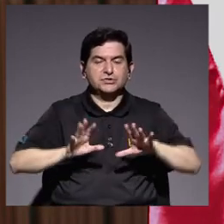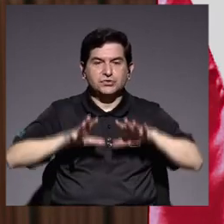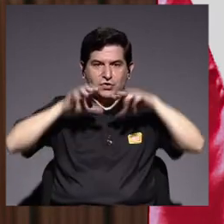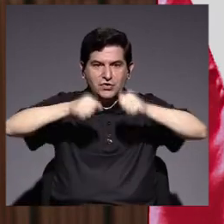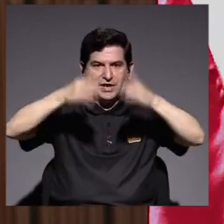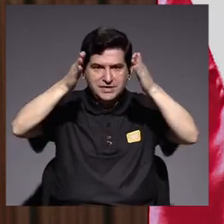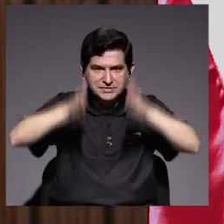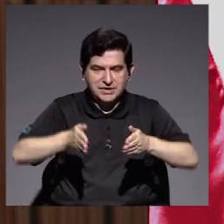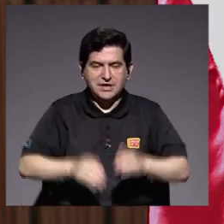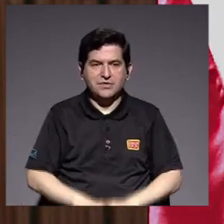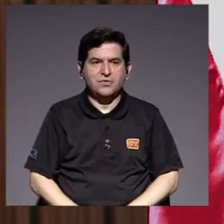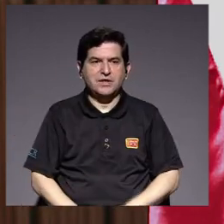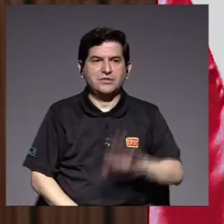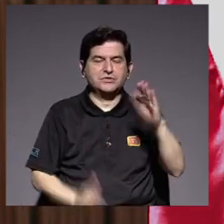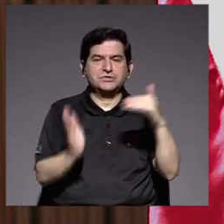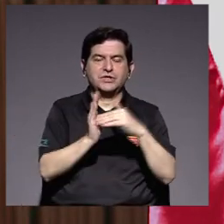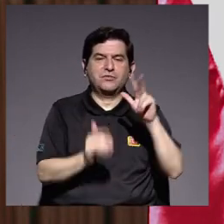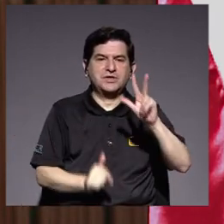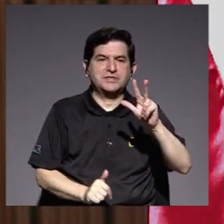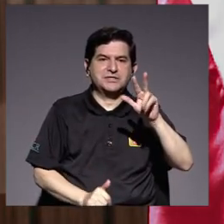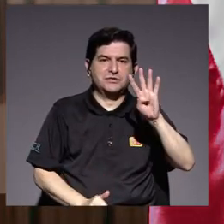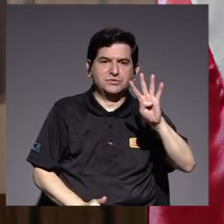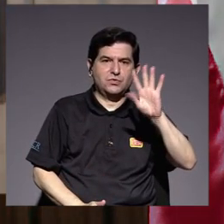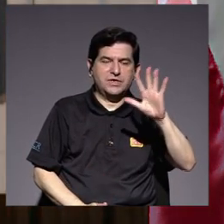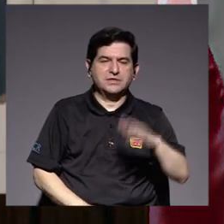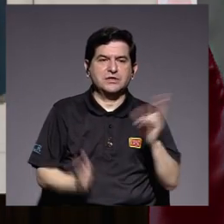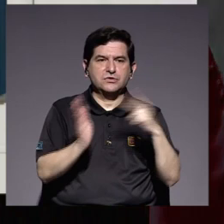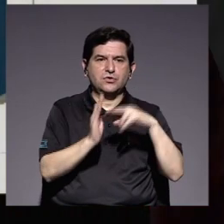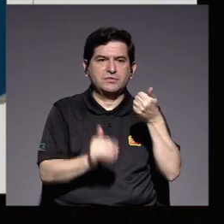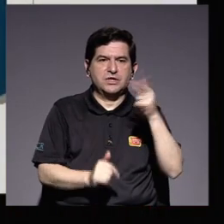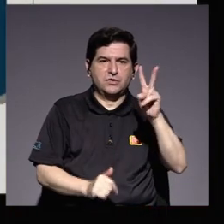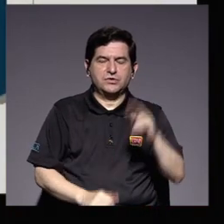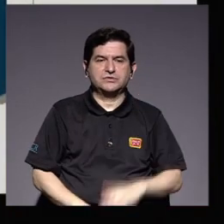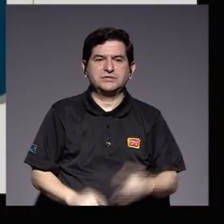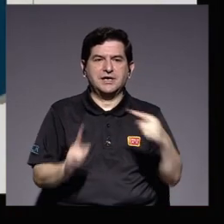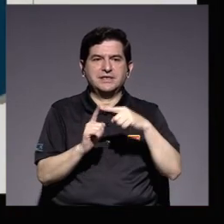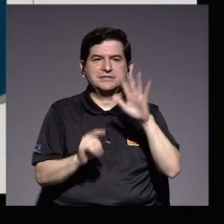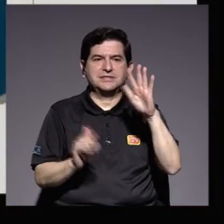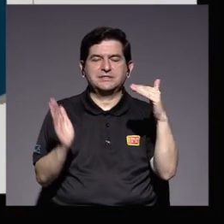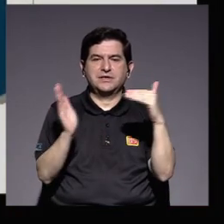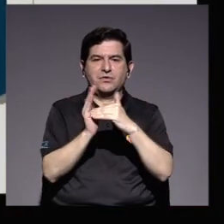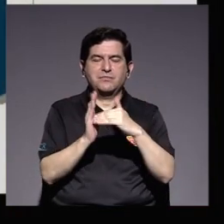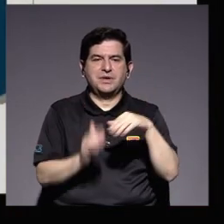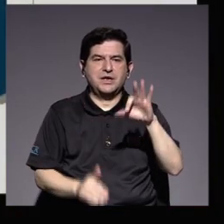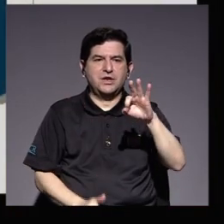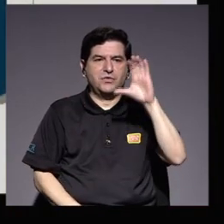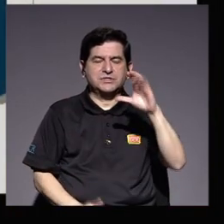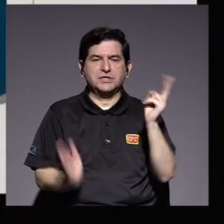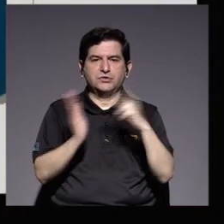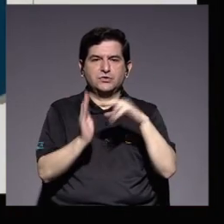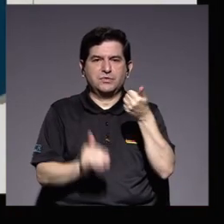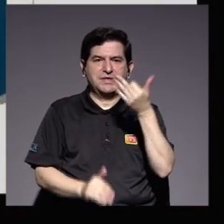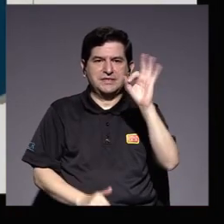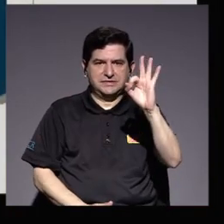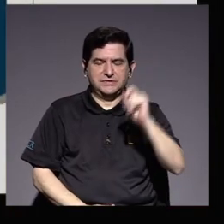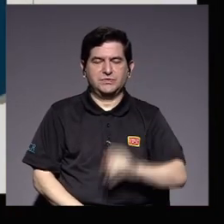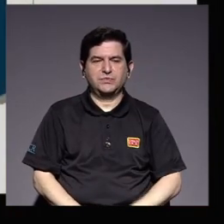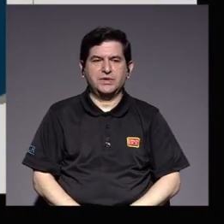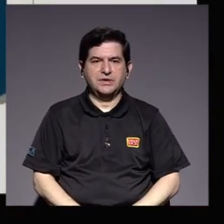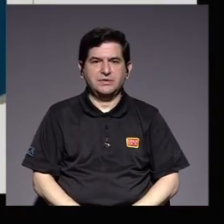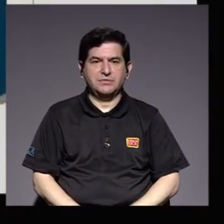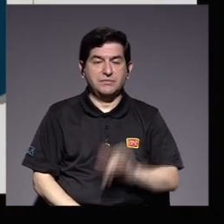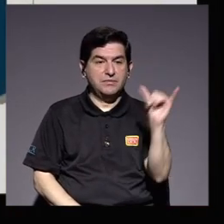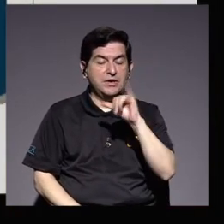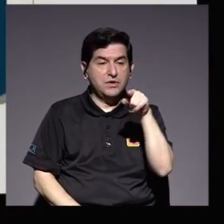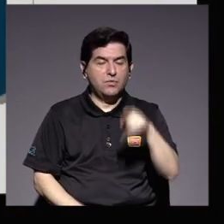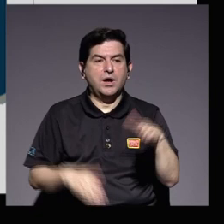pasado de ser 5 mil 345 en el 2012 a 5 mil 900 en el 2019 lo cual es también